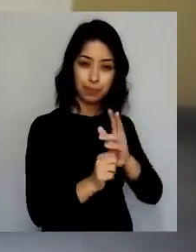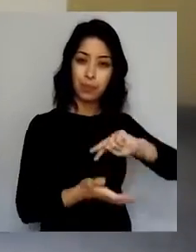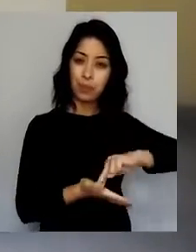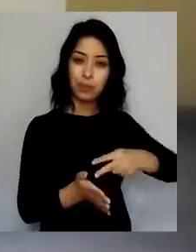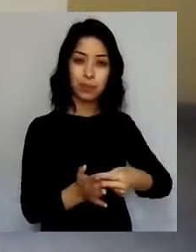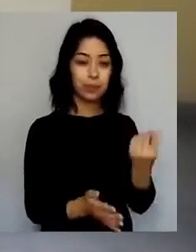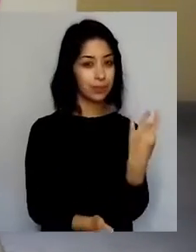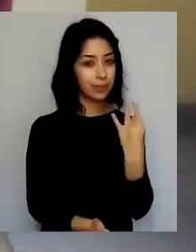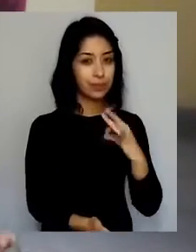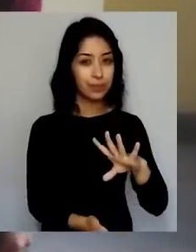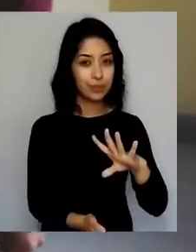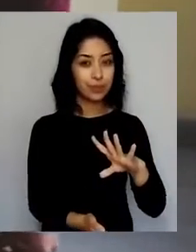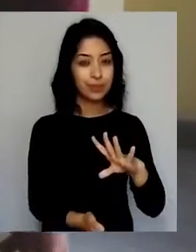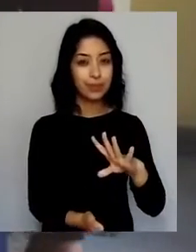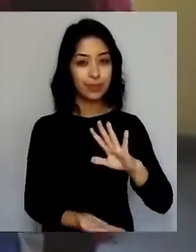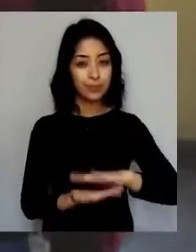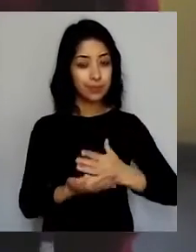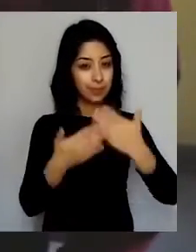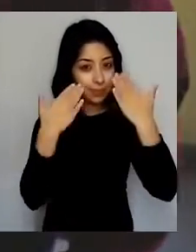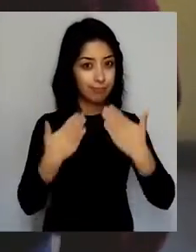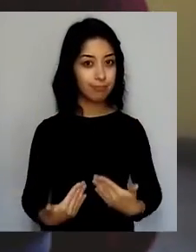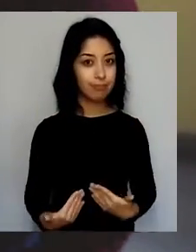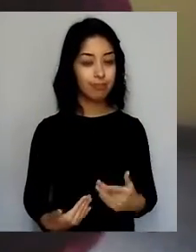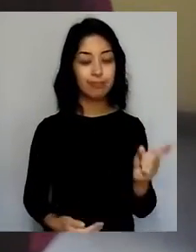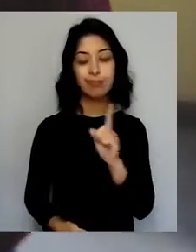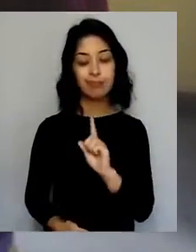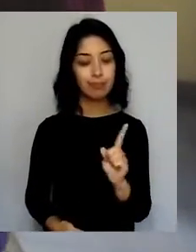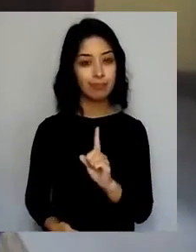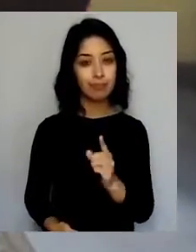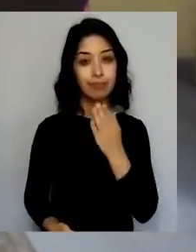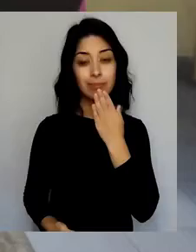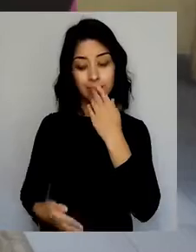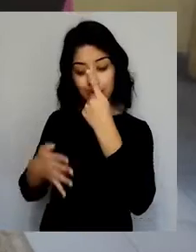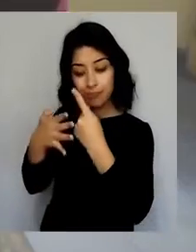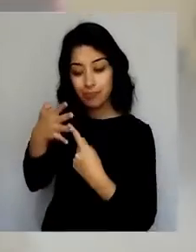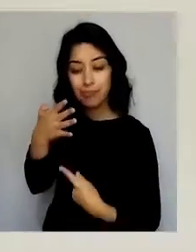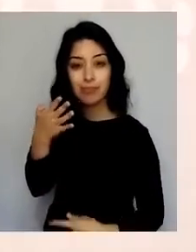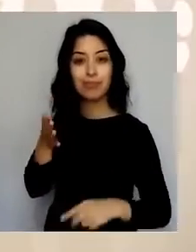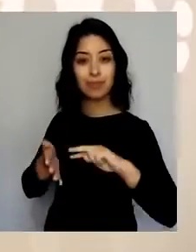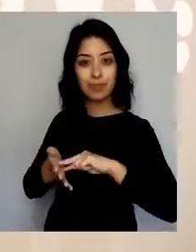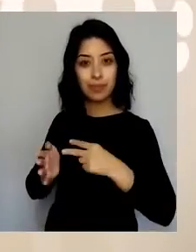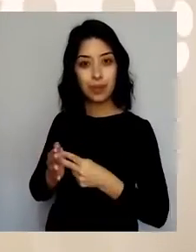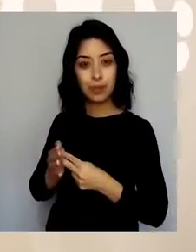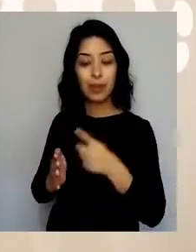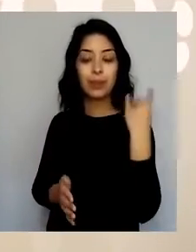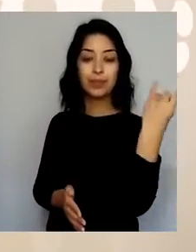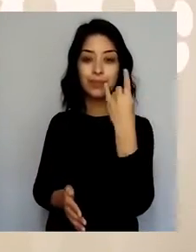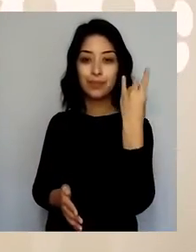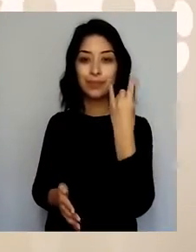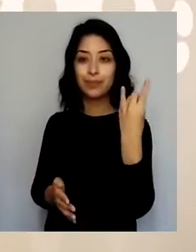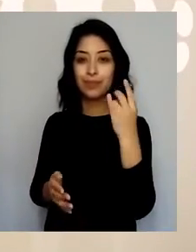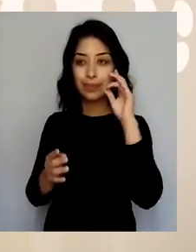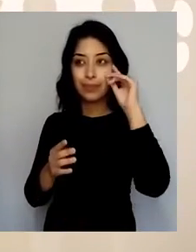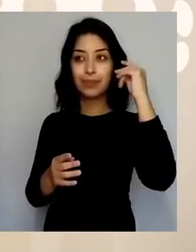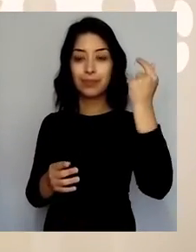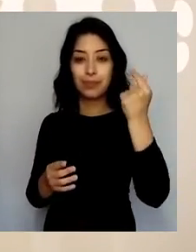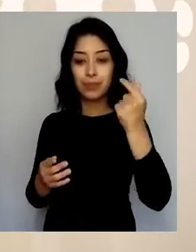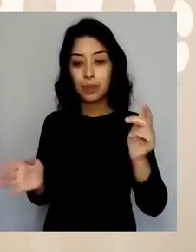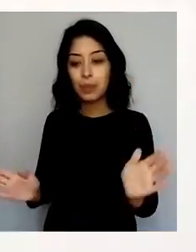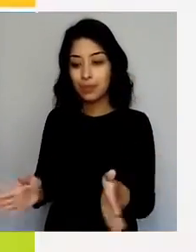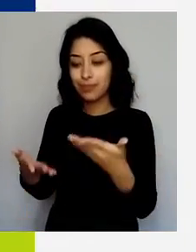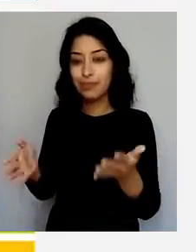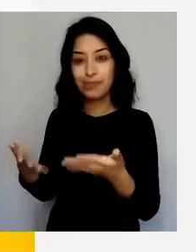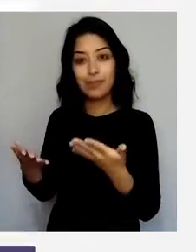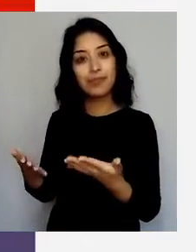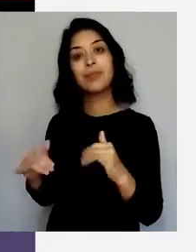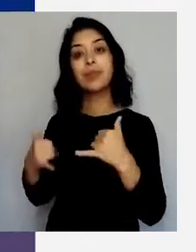desató el coronavirus en nuestro país es mucho más que sanitaria. Por ello, han promovido iniciativas recreativas para grupos familiares